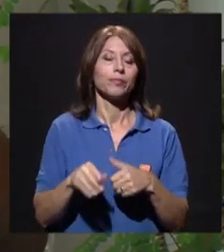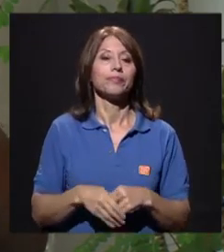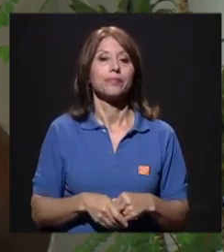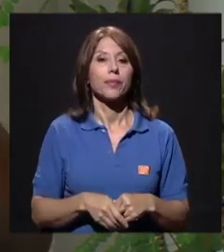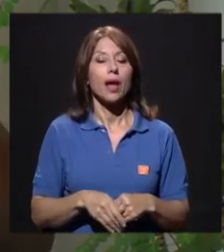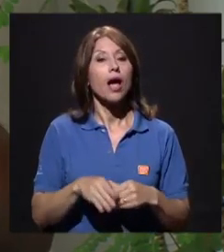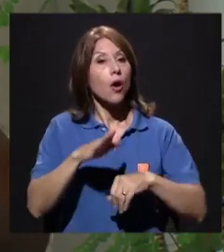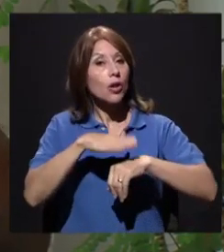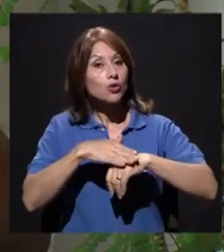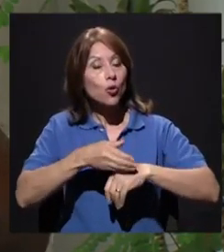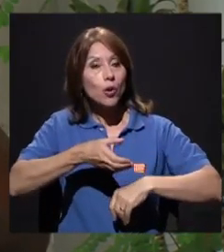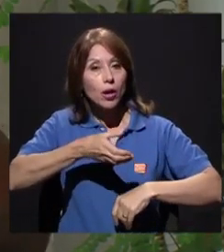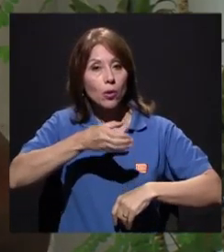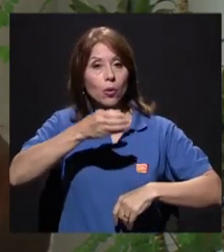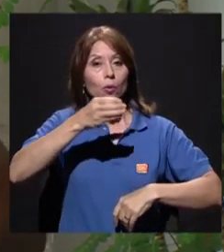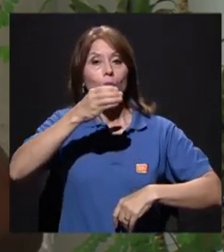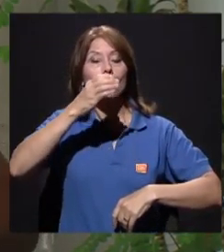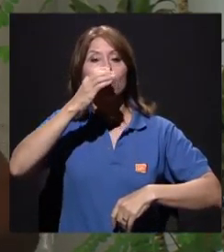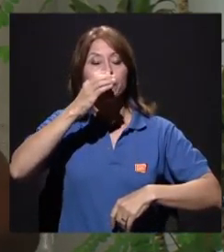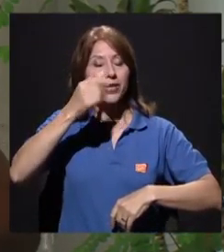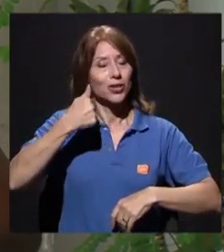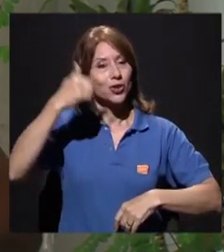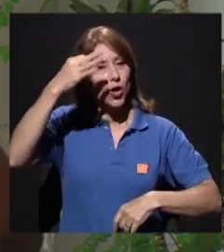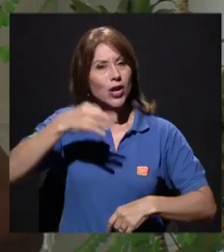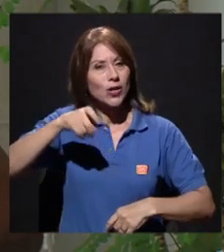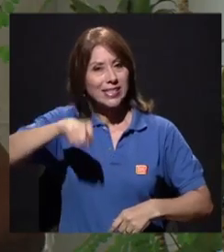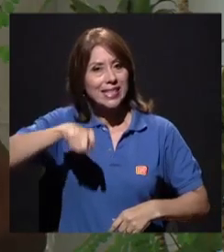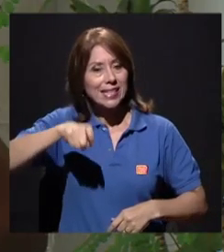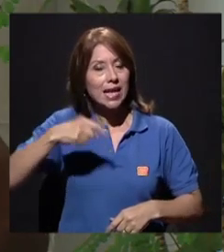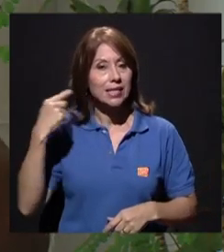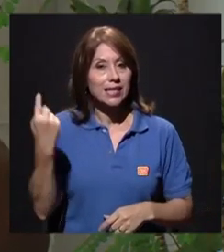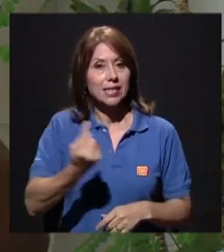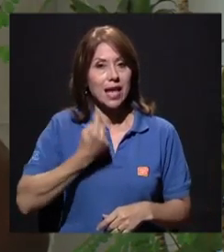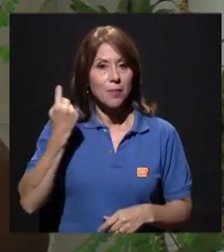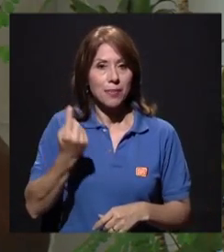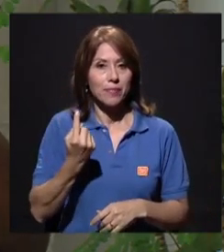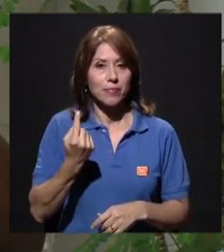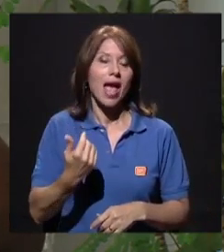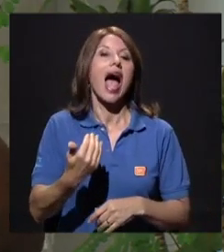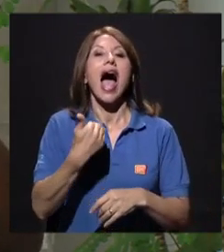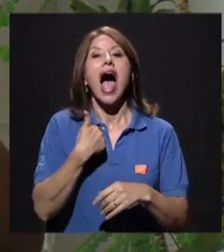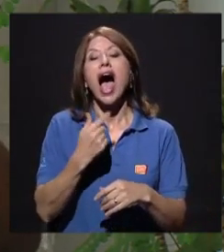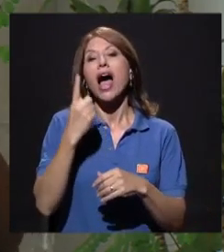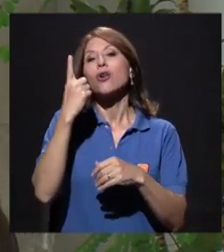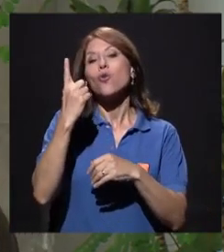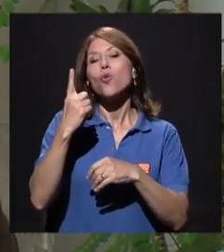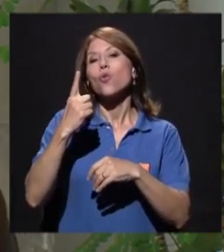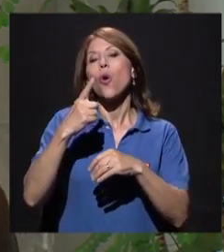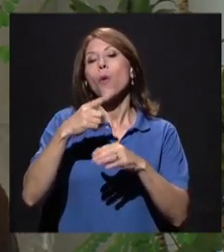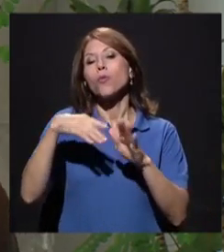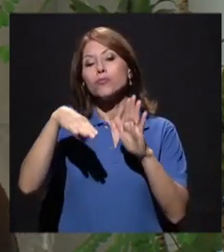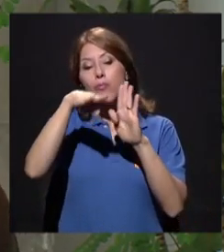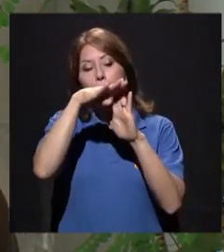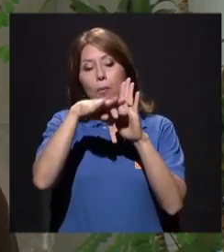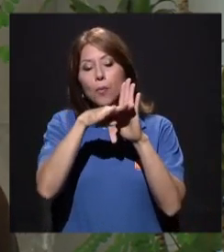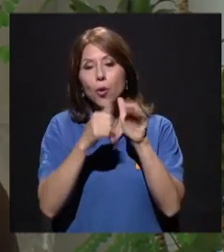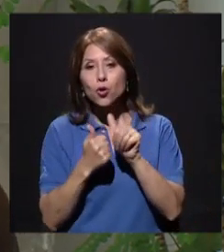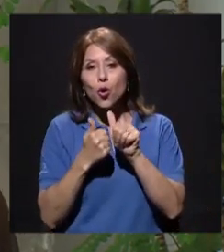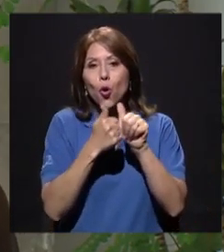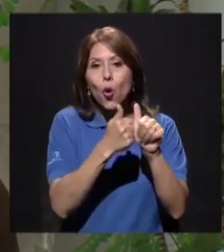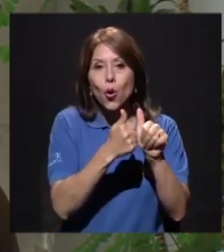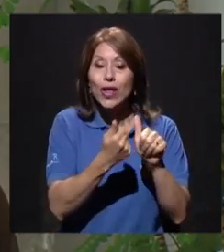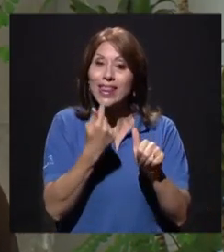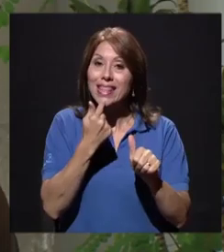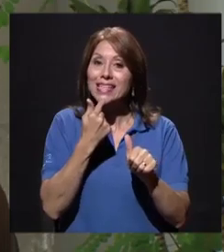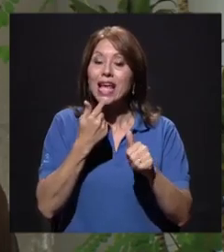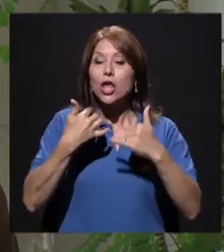hidratación, yo creo que siempre es necesaria, ¿verdad? Hay un protocolo que dice durante la actividad física, yo tengo que estar